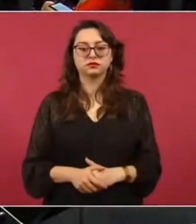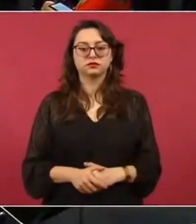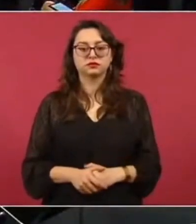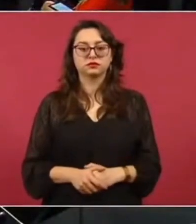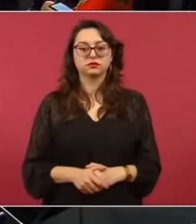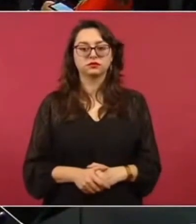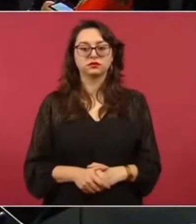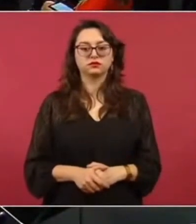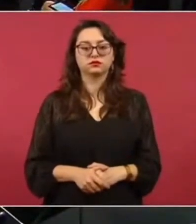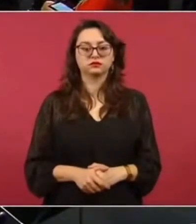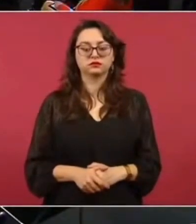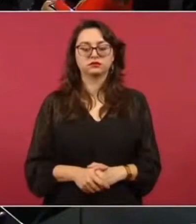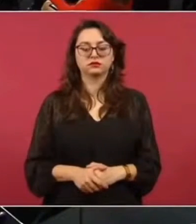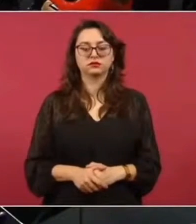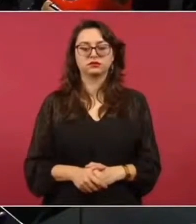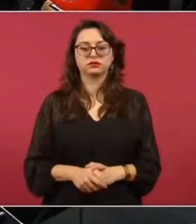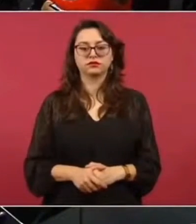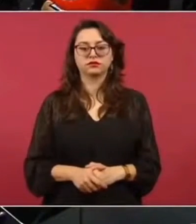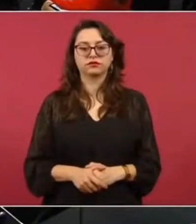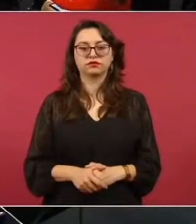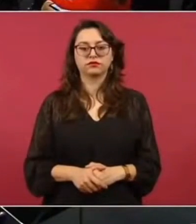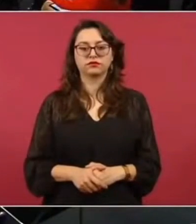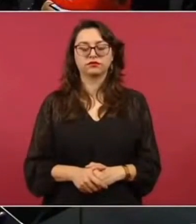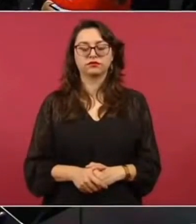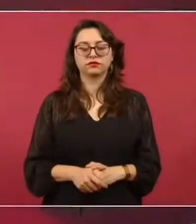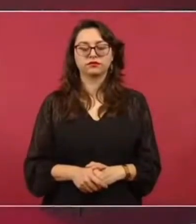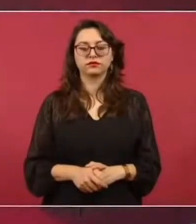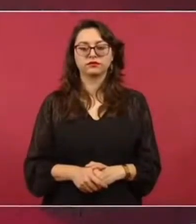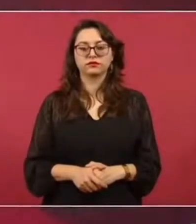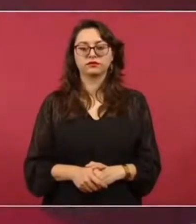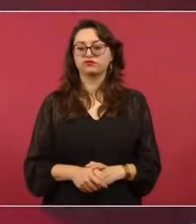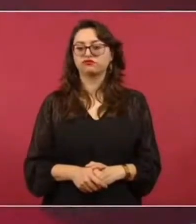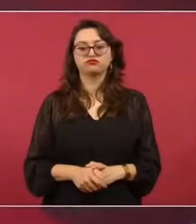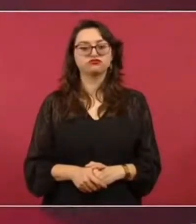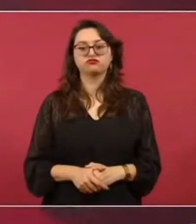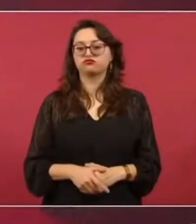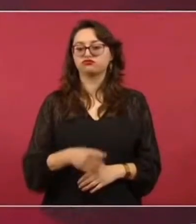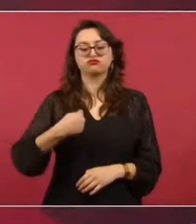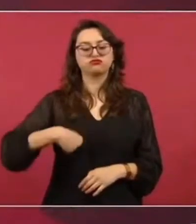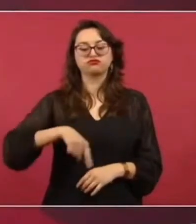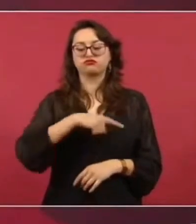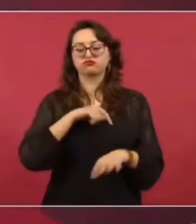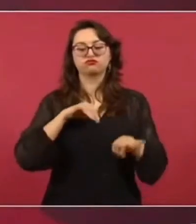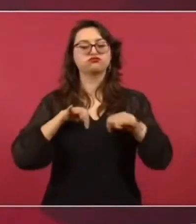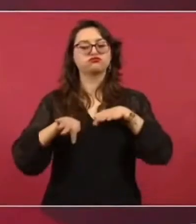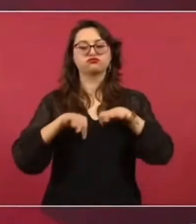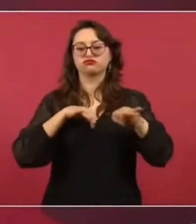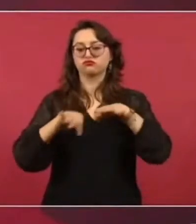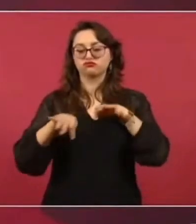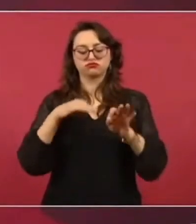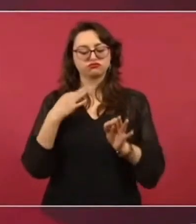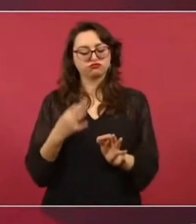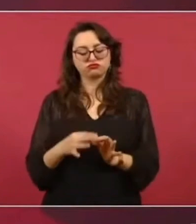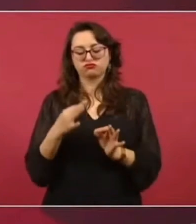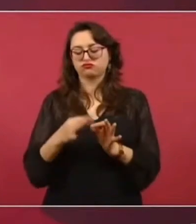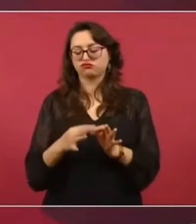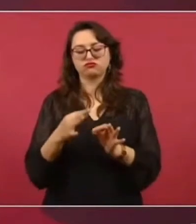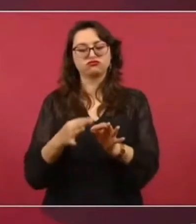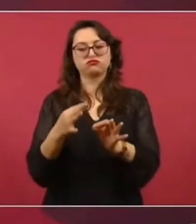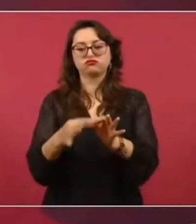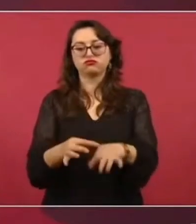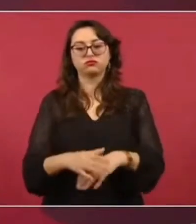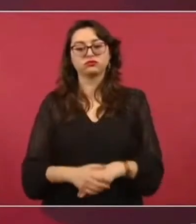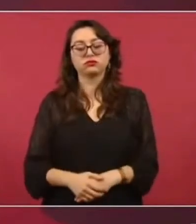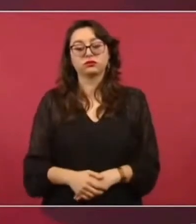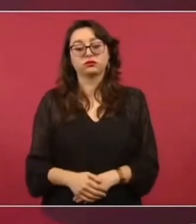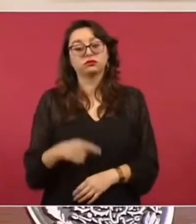No, nosotros estamos cooperando. Sí, él es el que no quiere ver la